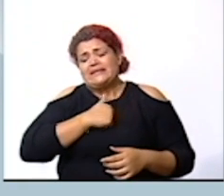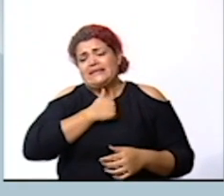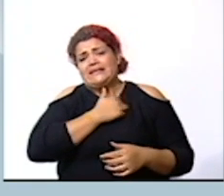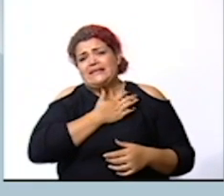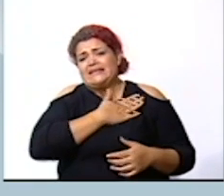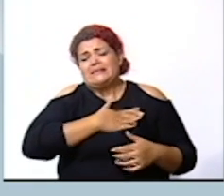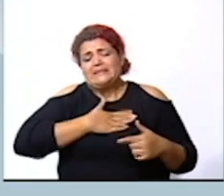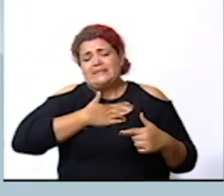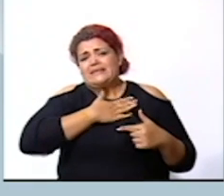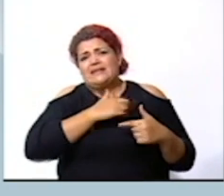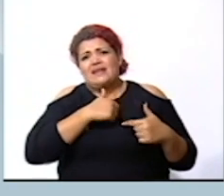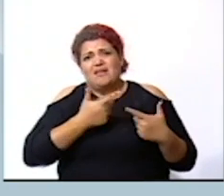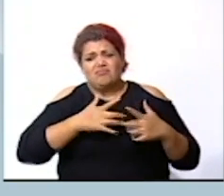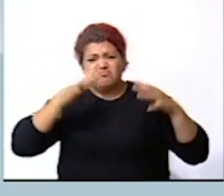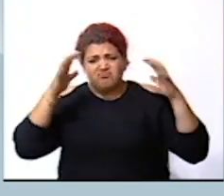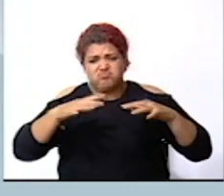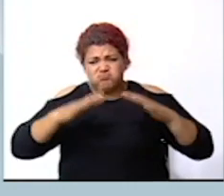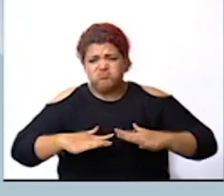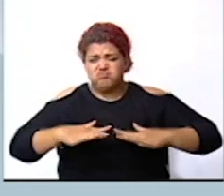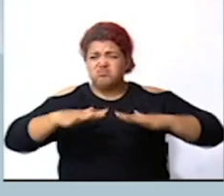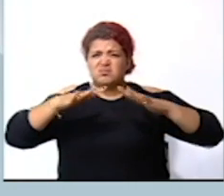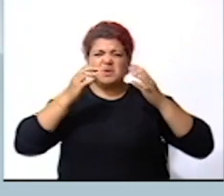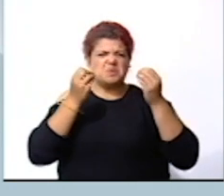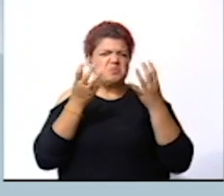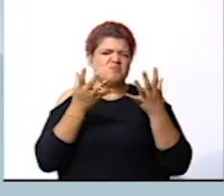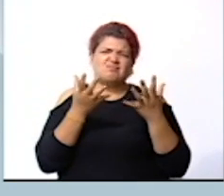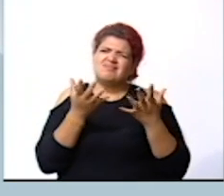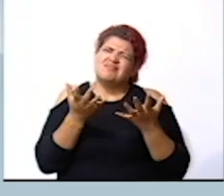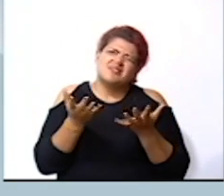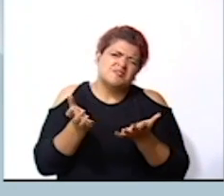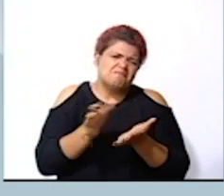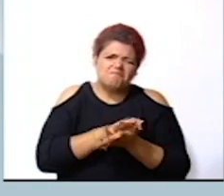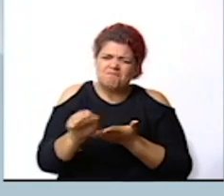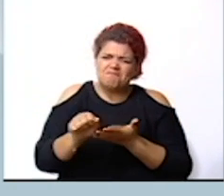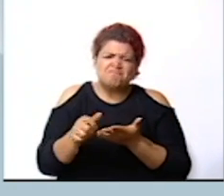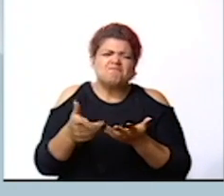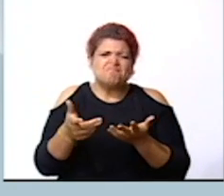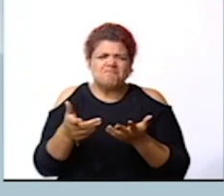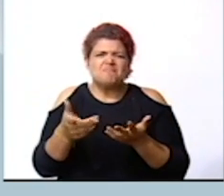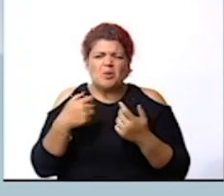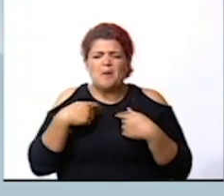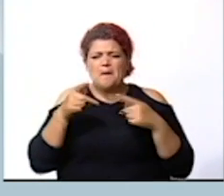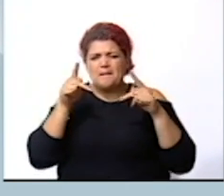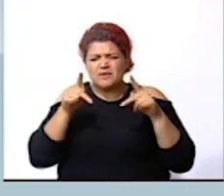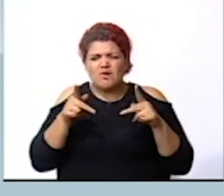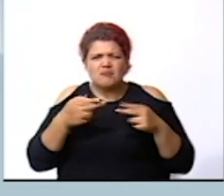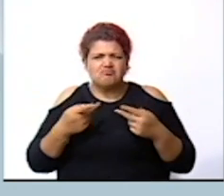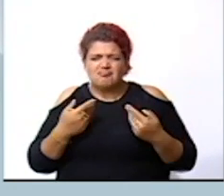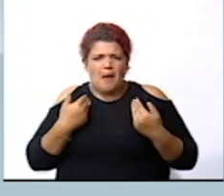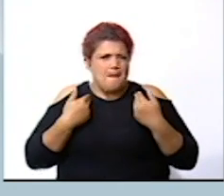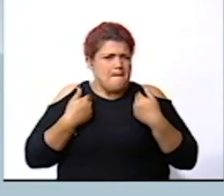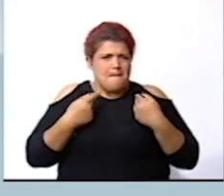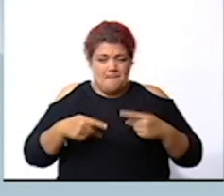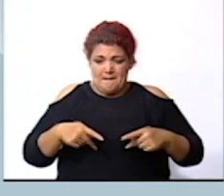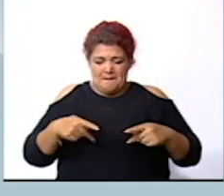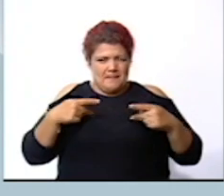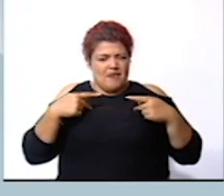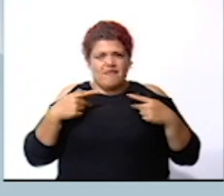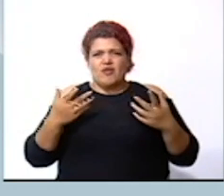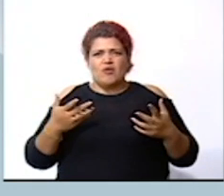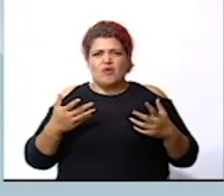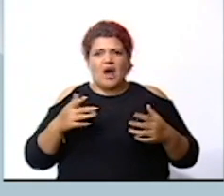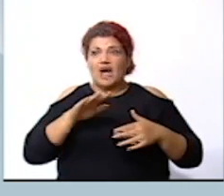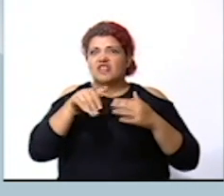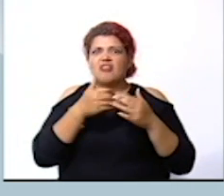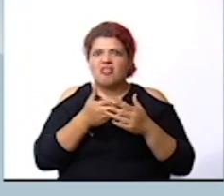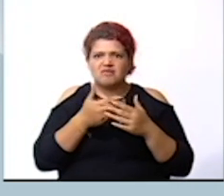inundaciones provocan demasiado daño no solamente a los seres vivos sino a todos porque